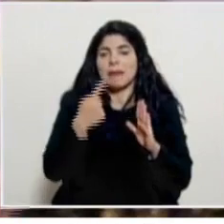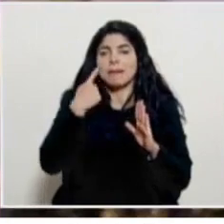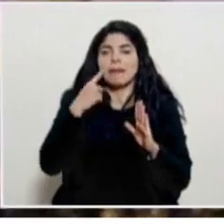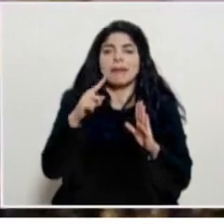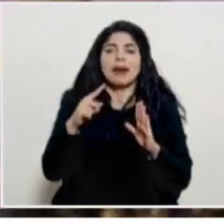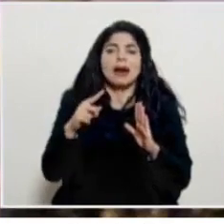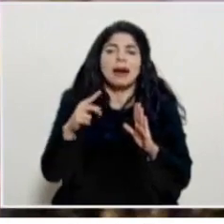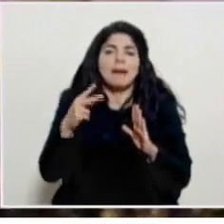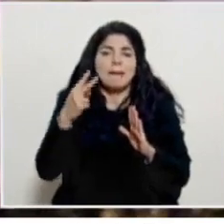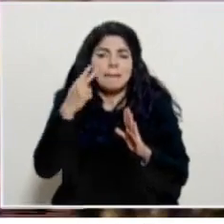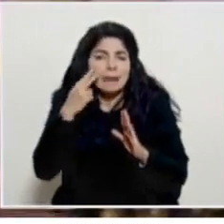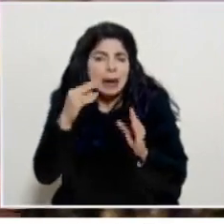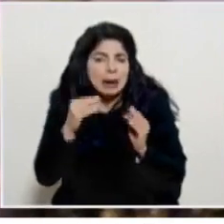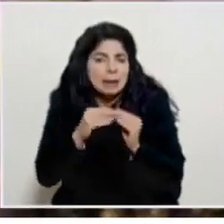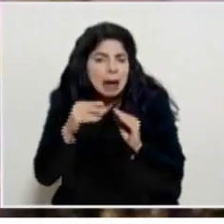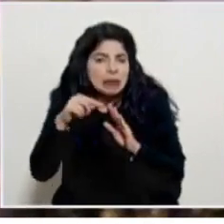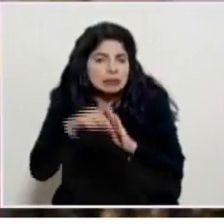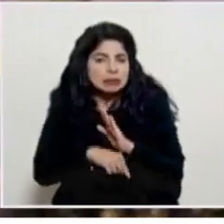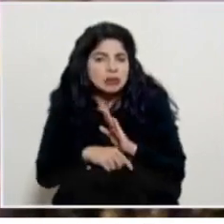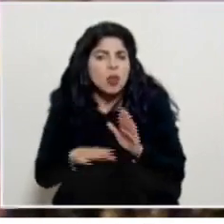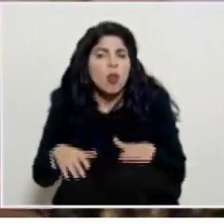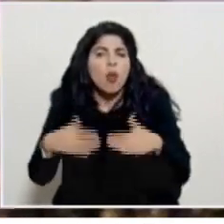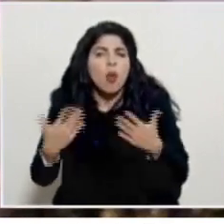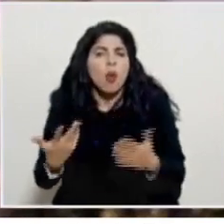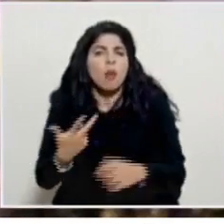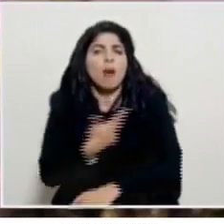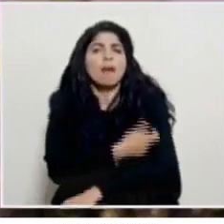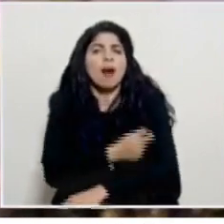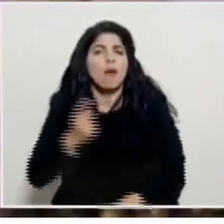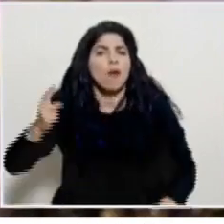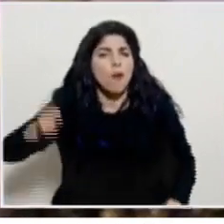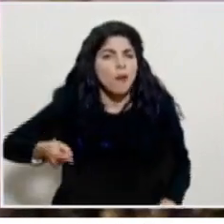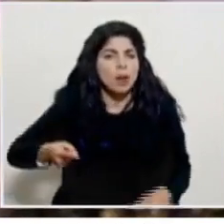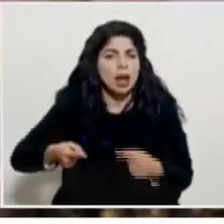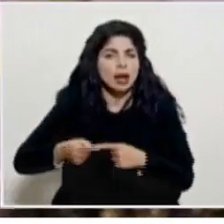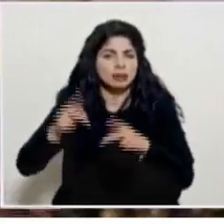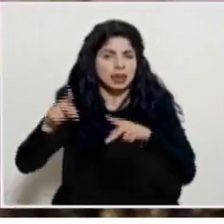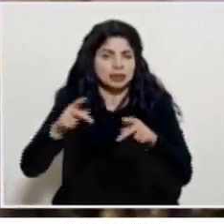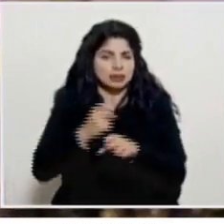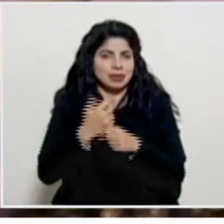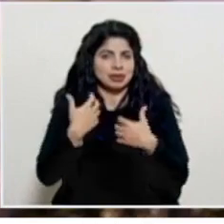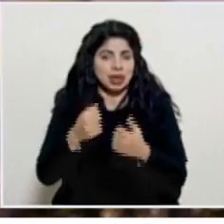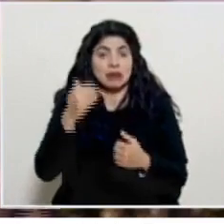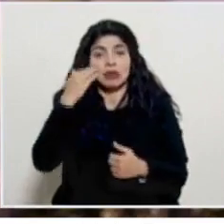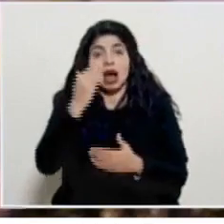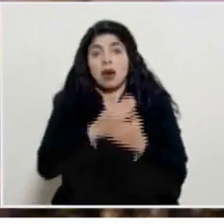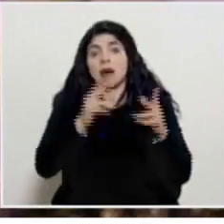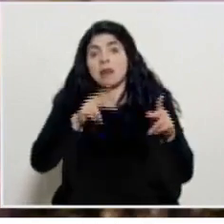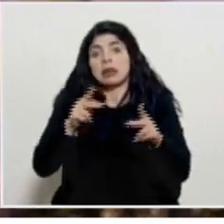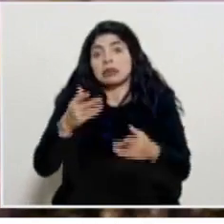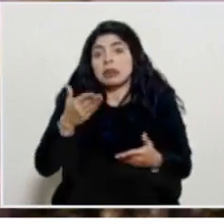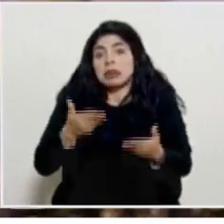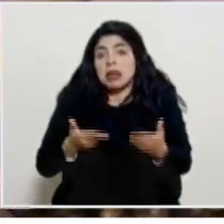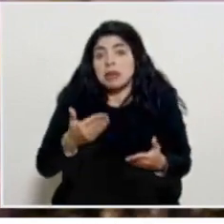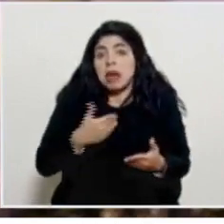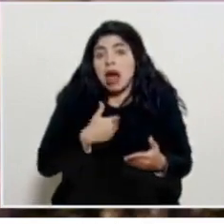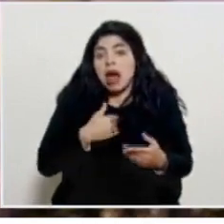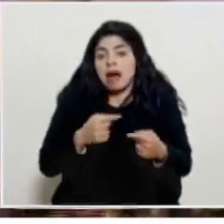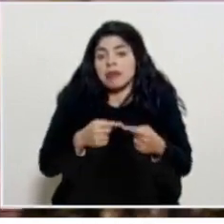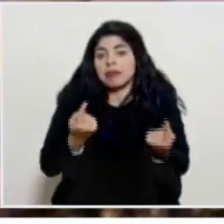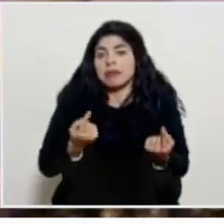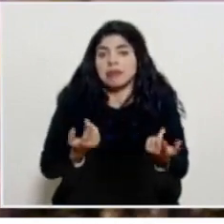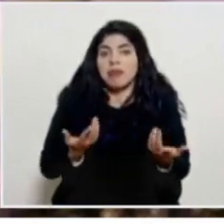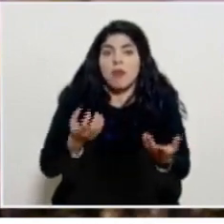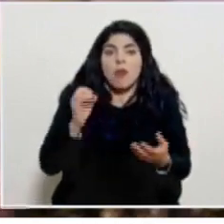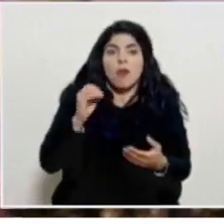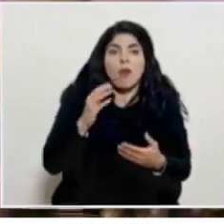ver con detalle cómo es la vacunación obligatoria en el personal médico acuérdemos que hay personas que tal vez tienen una contraindicación